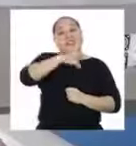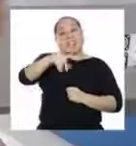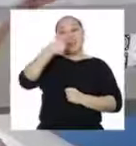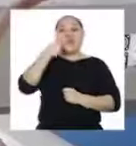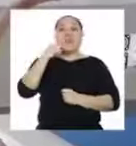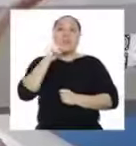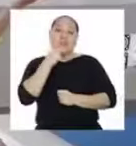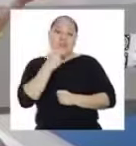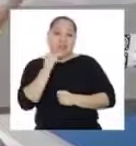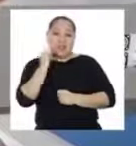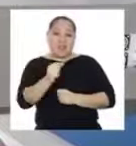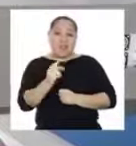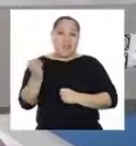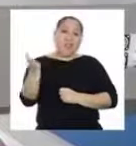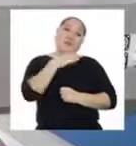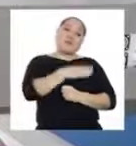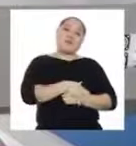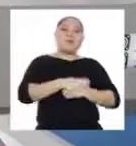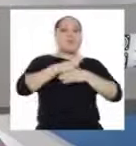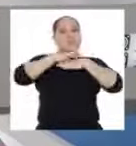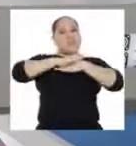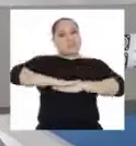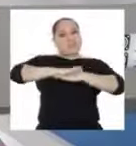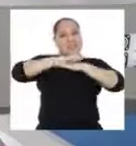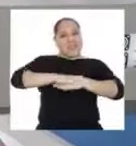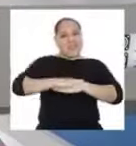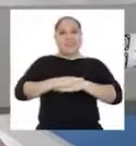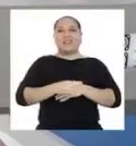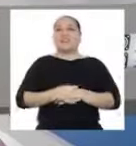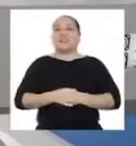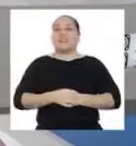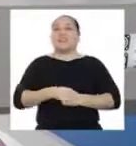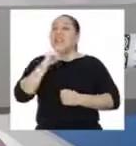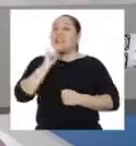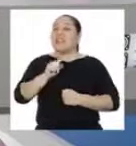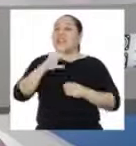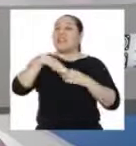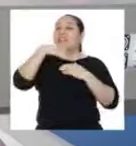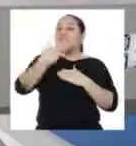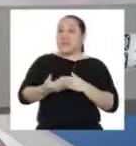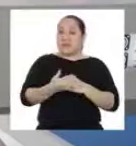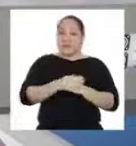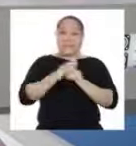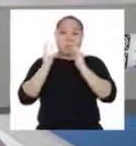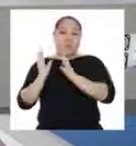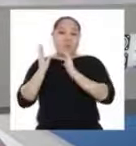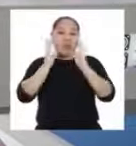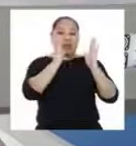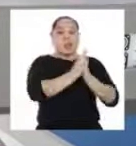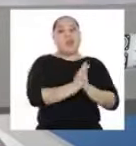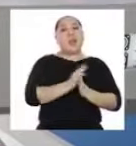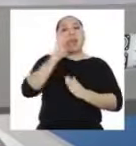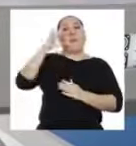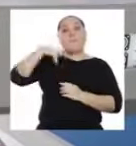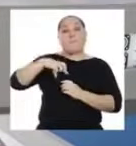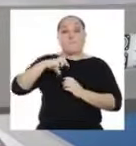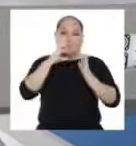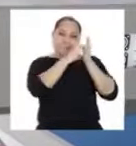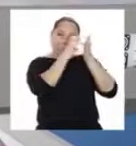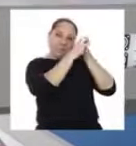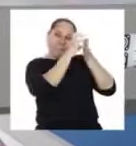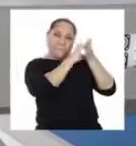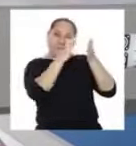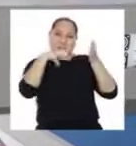Niños y niños, vamos a tomarnos un descanso y luego elaboraremos el